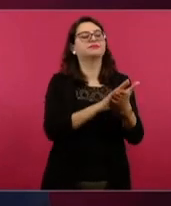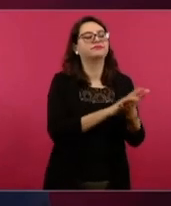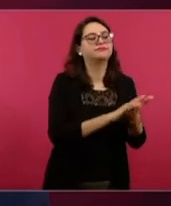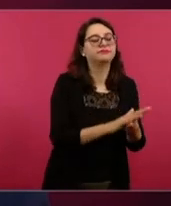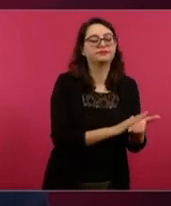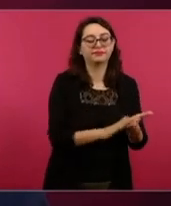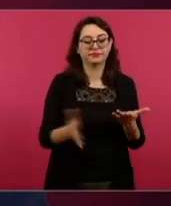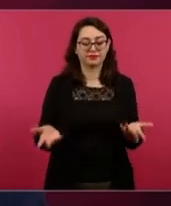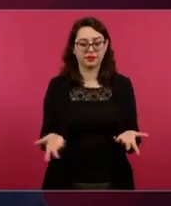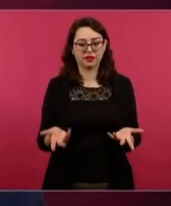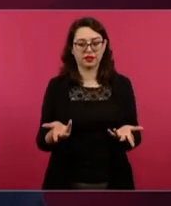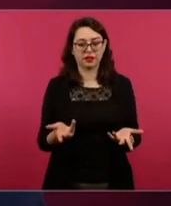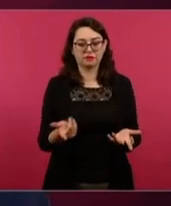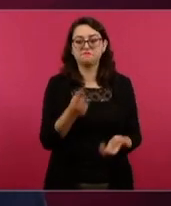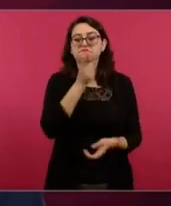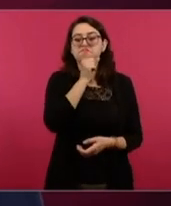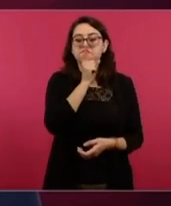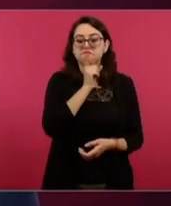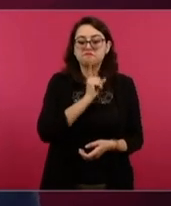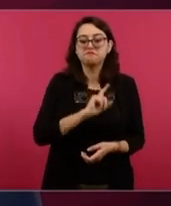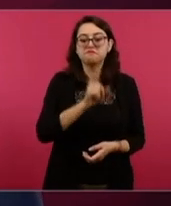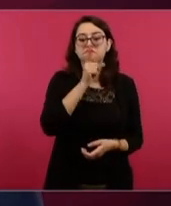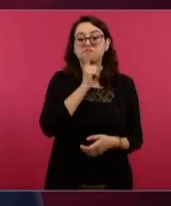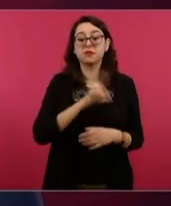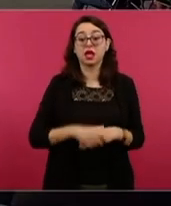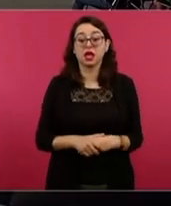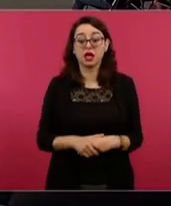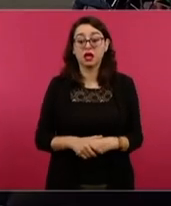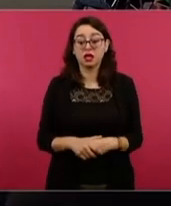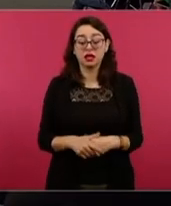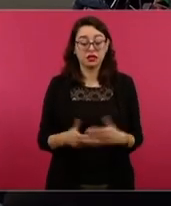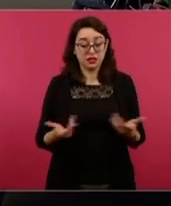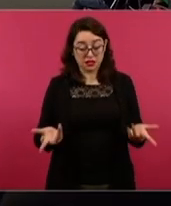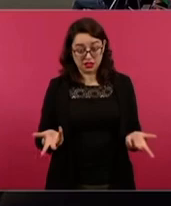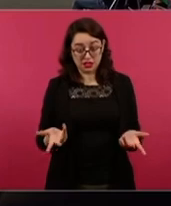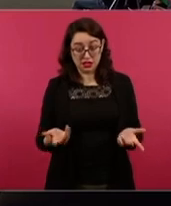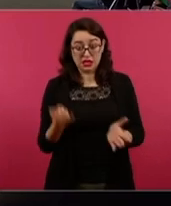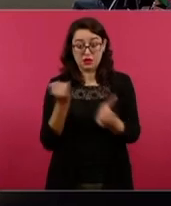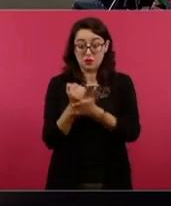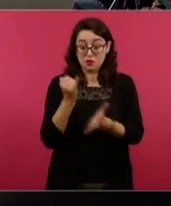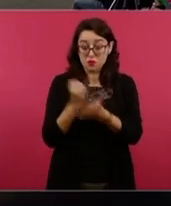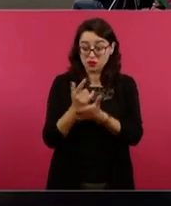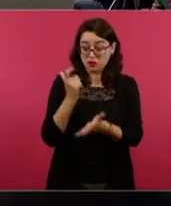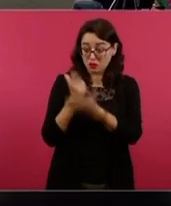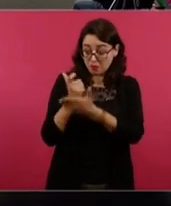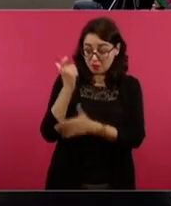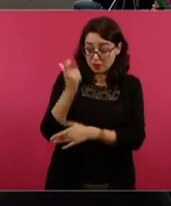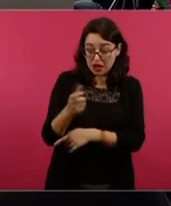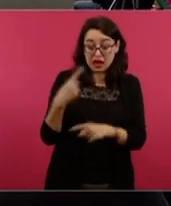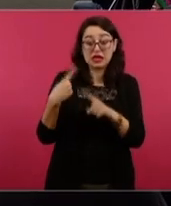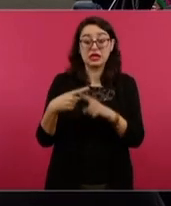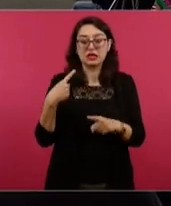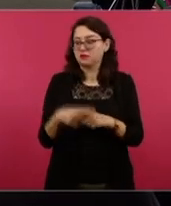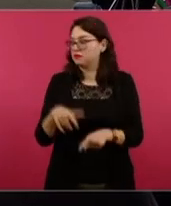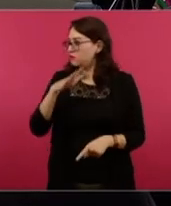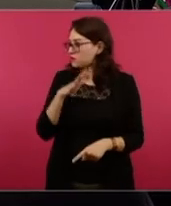tiempo. ¿Quién pagaba impuesto? El pueblo raso, todos,